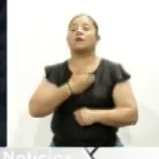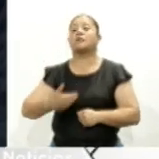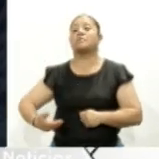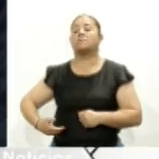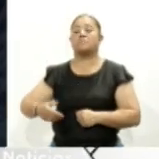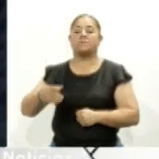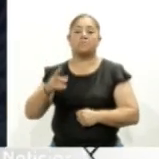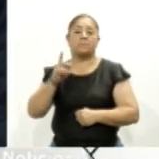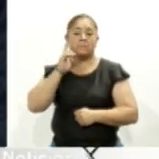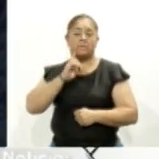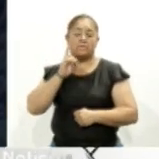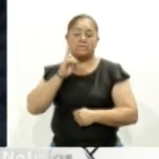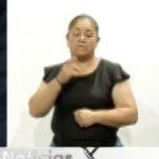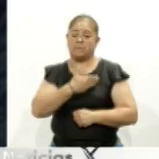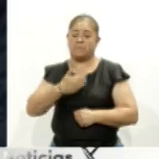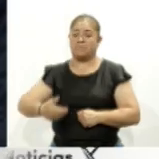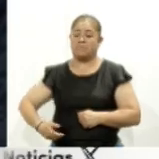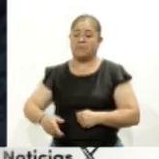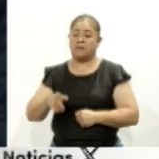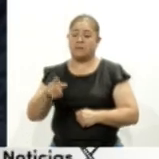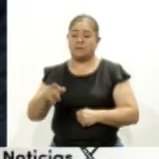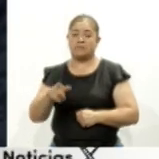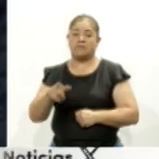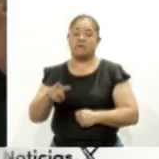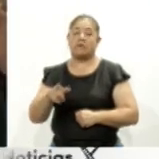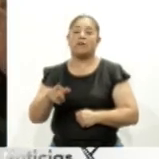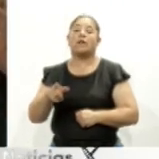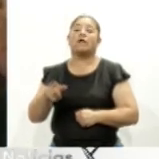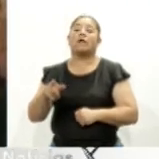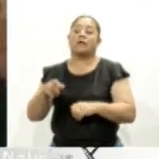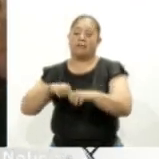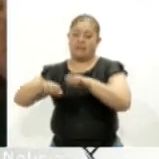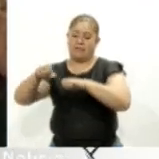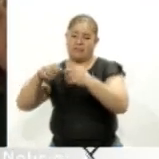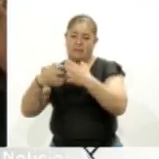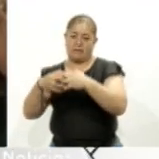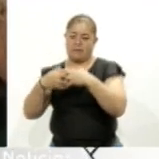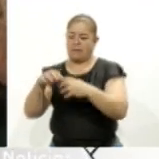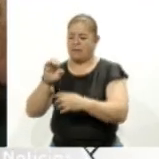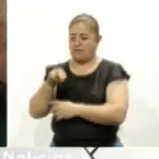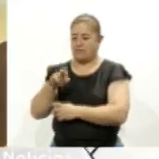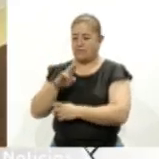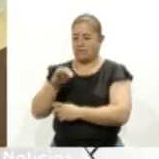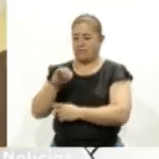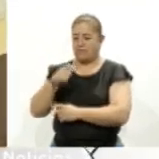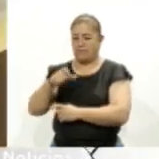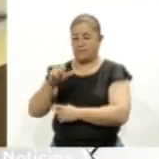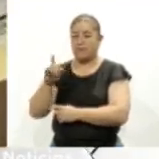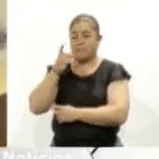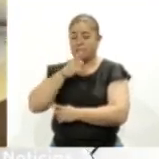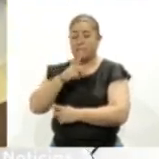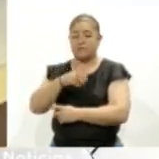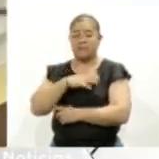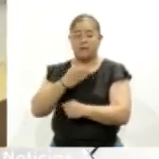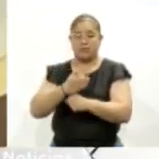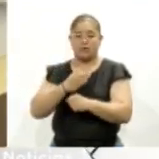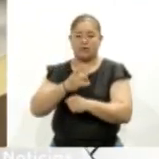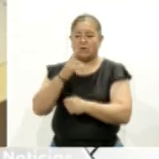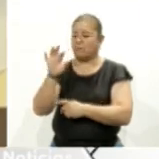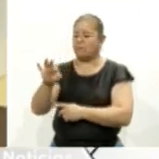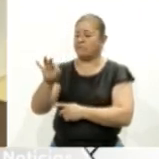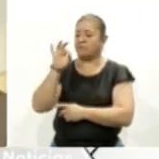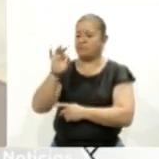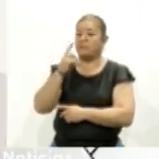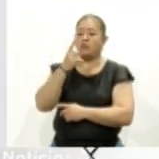Mexicana de la Industria de la Construcción, Enrique Ramírez Castilla, señaló que hoy cuentan con una herramienta para combatir uno de los males que más